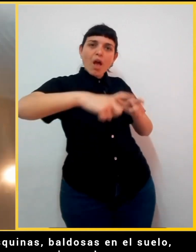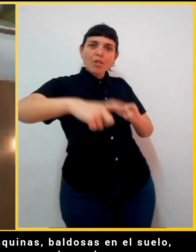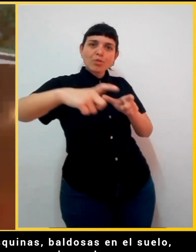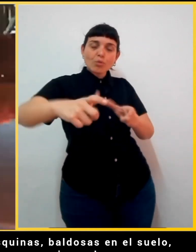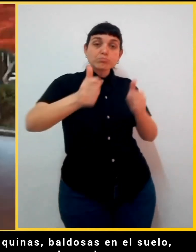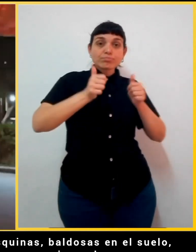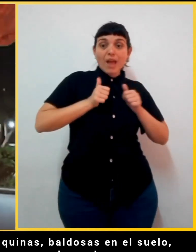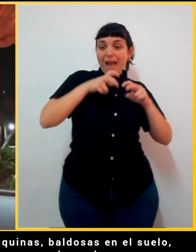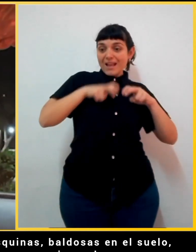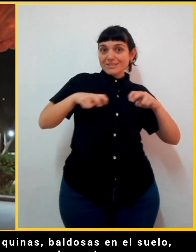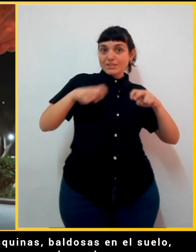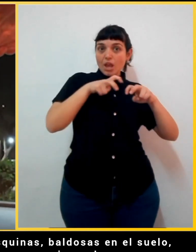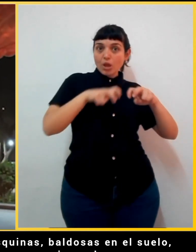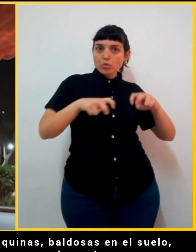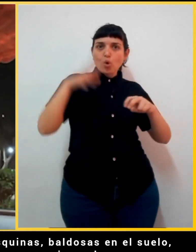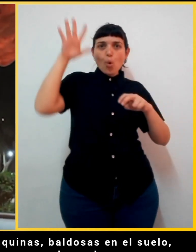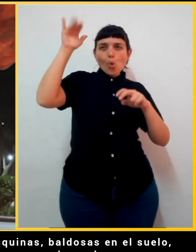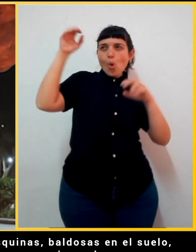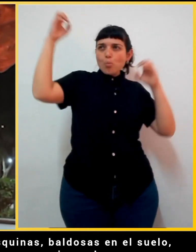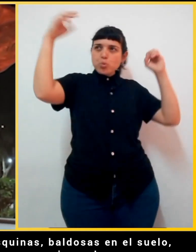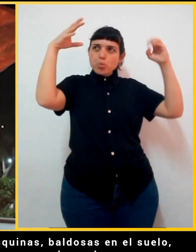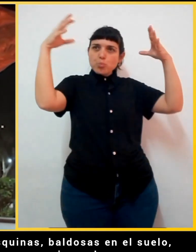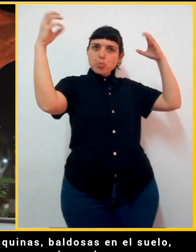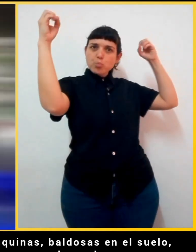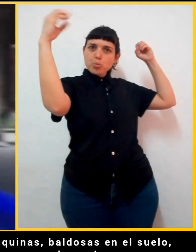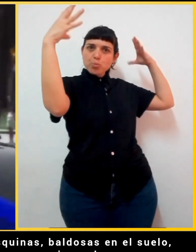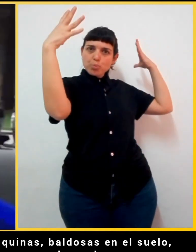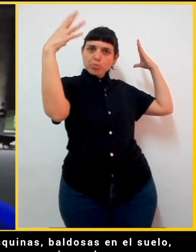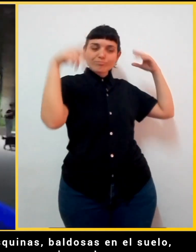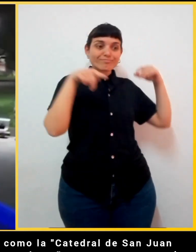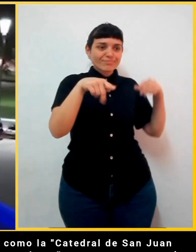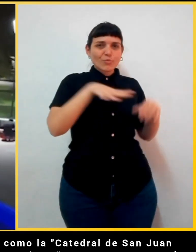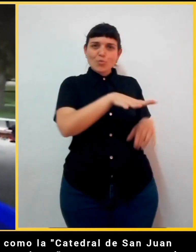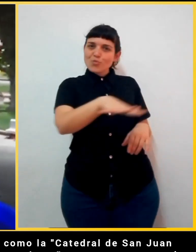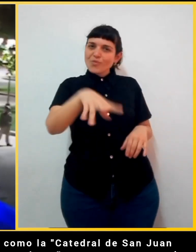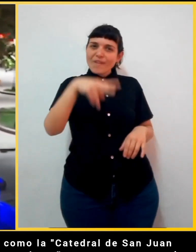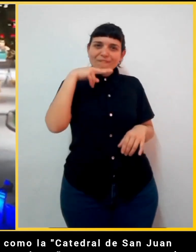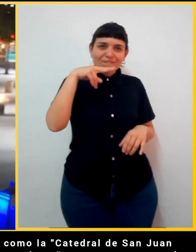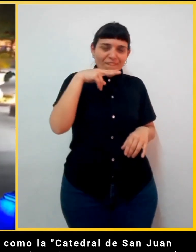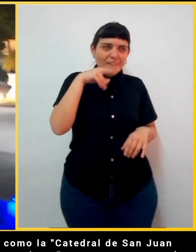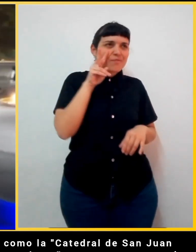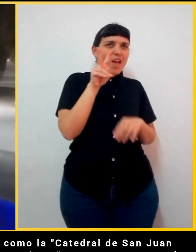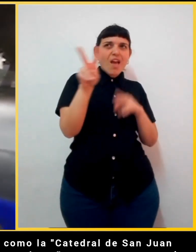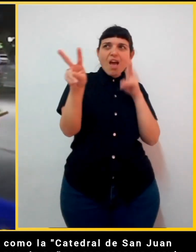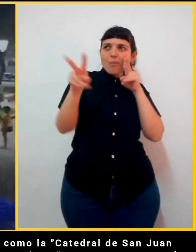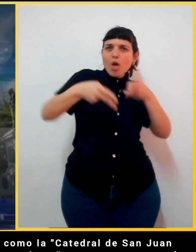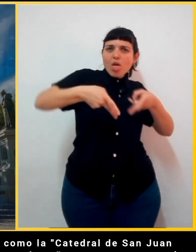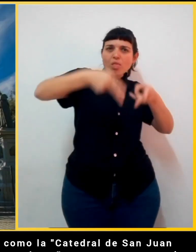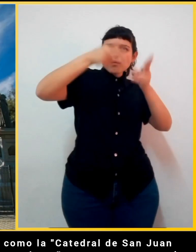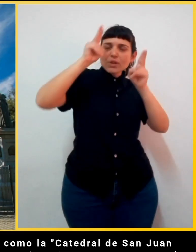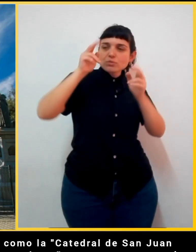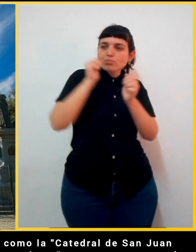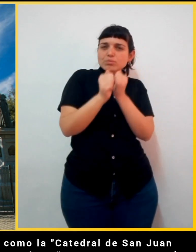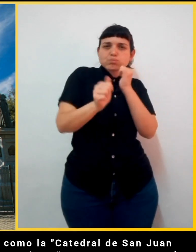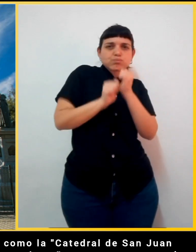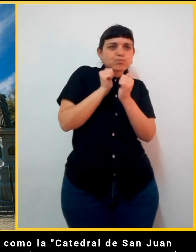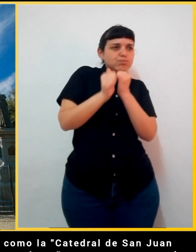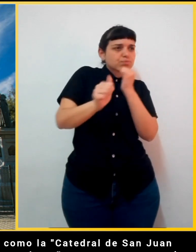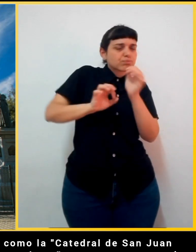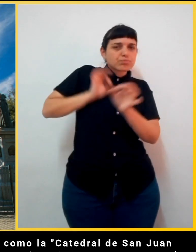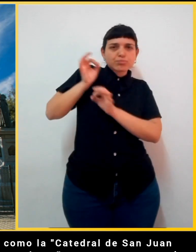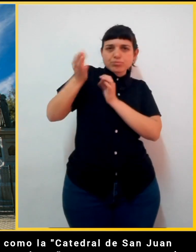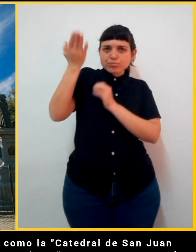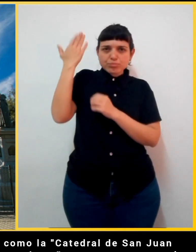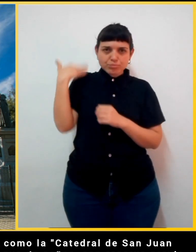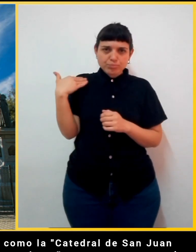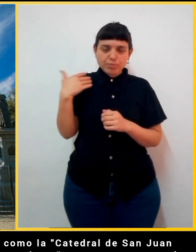asientos e iluminación, Este hermoso espacio verde está rodeado de imponentes edificios históricos,